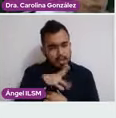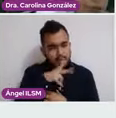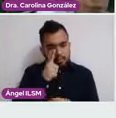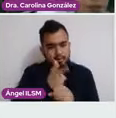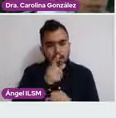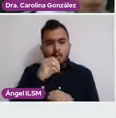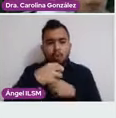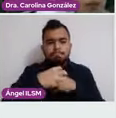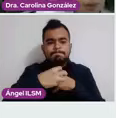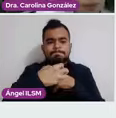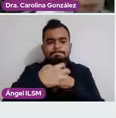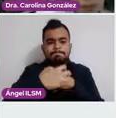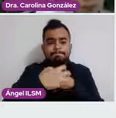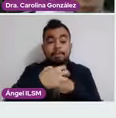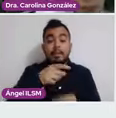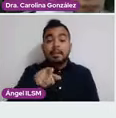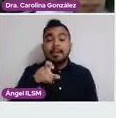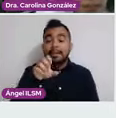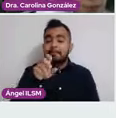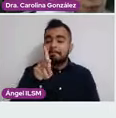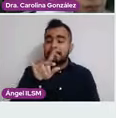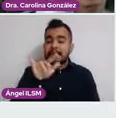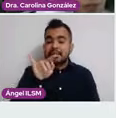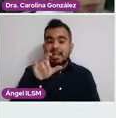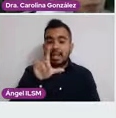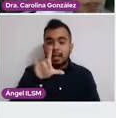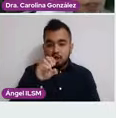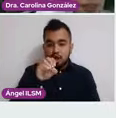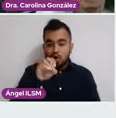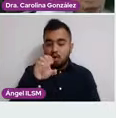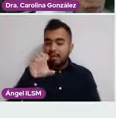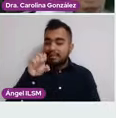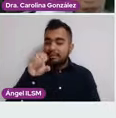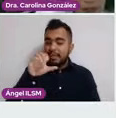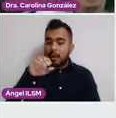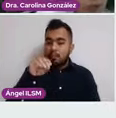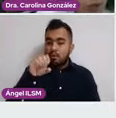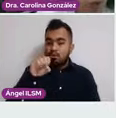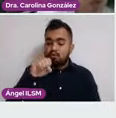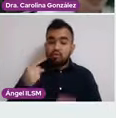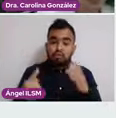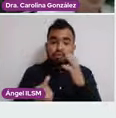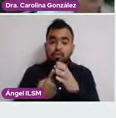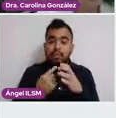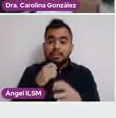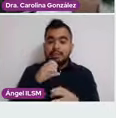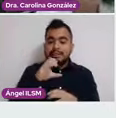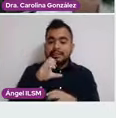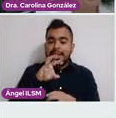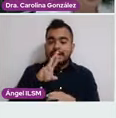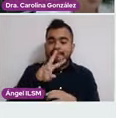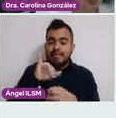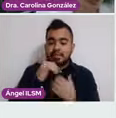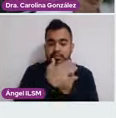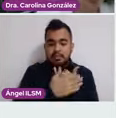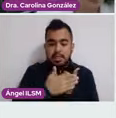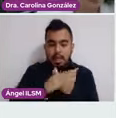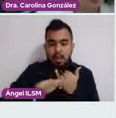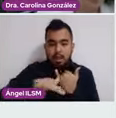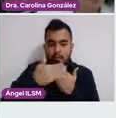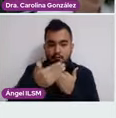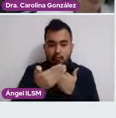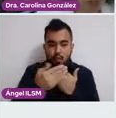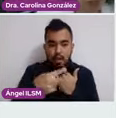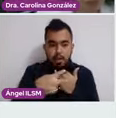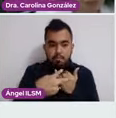el epitelio, como les mencioné, el escamoso se encuentra en el exocérdix, pero eso no es de malignidad normalmente.